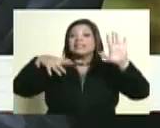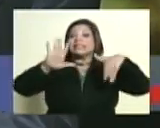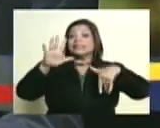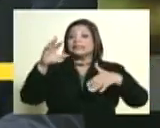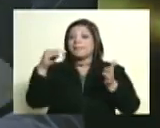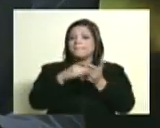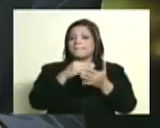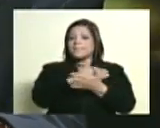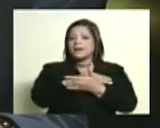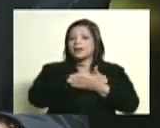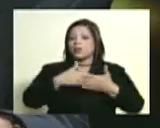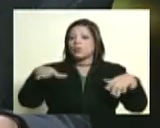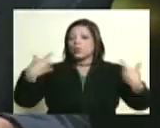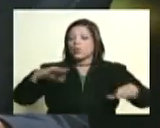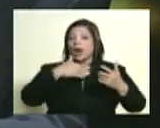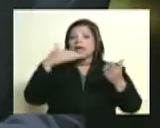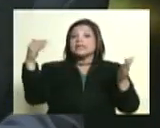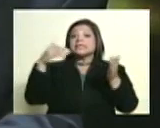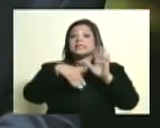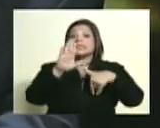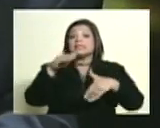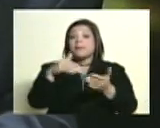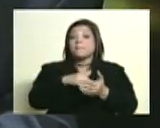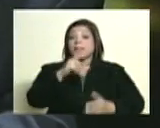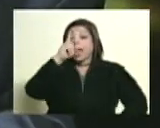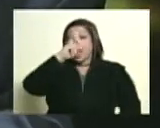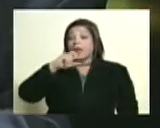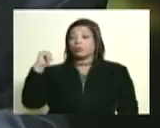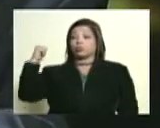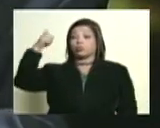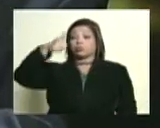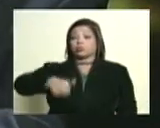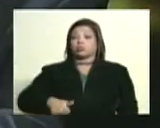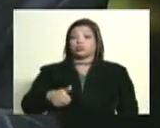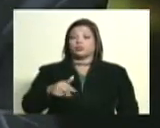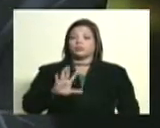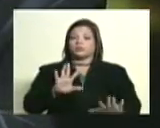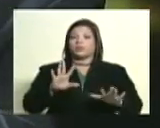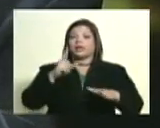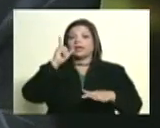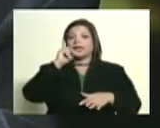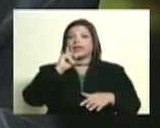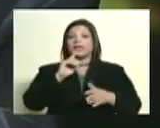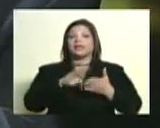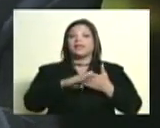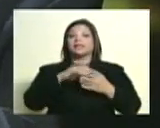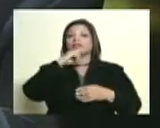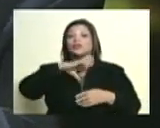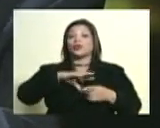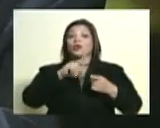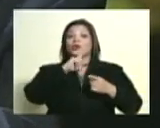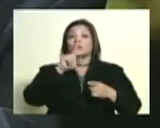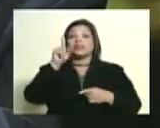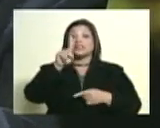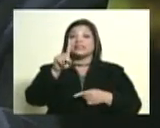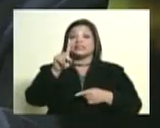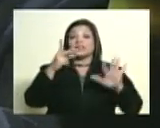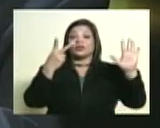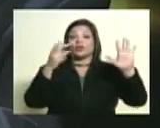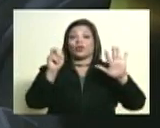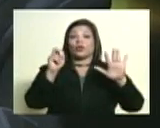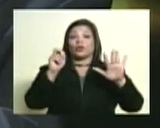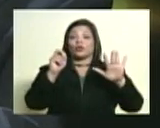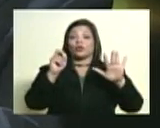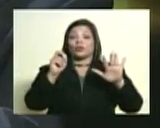imagínate tú Mario Sanado obediente Iraida Vargas Aristides Medina Rubio Carmen Borges Luisito García Herrera 112 número